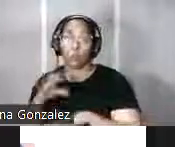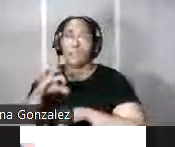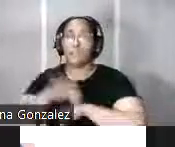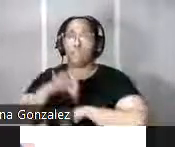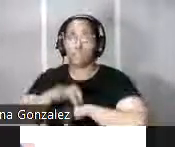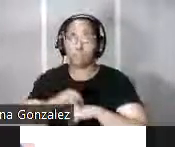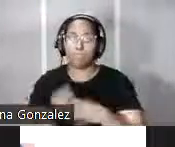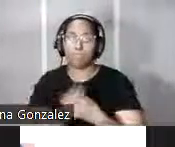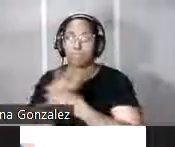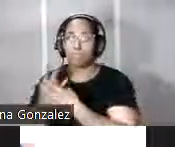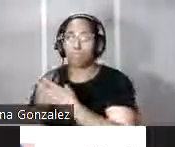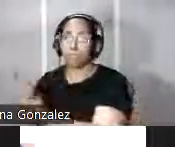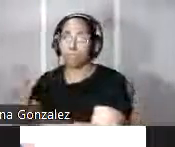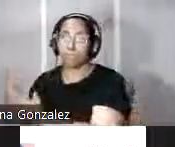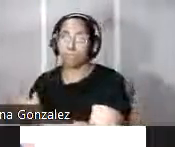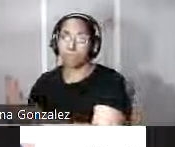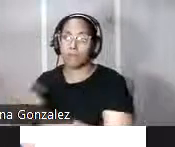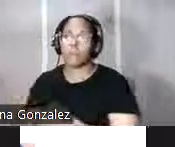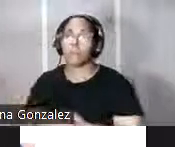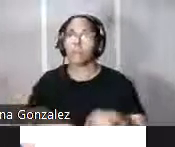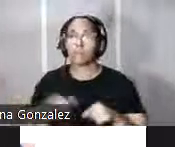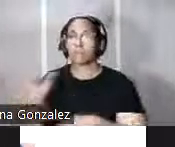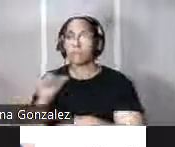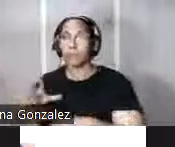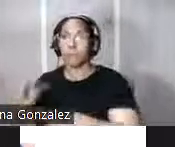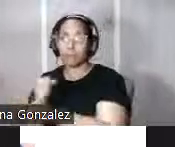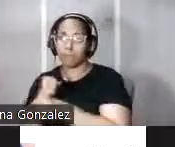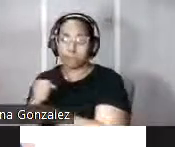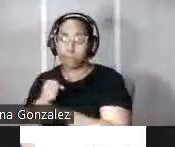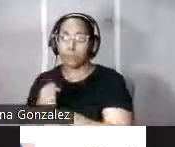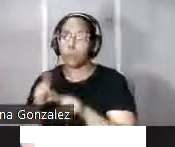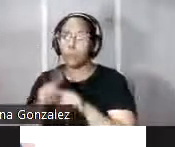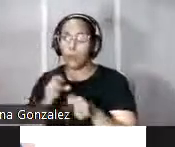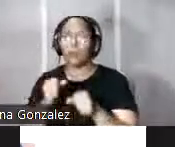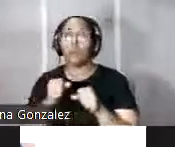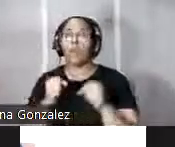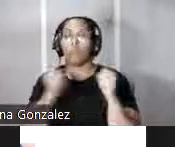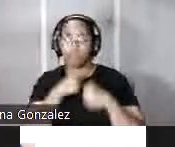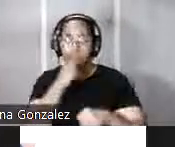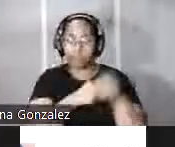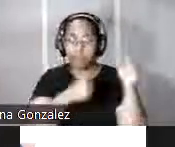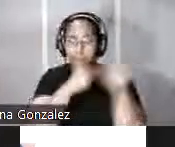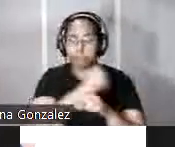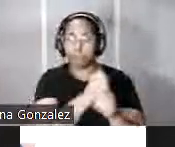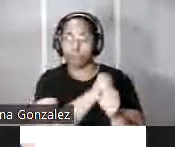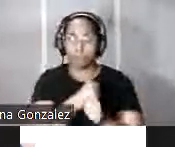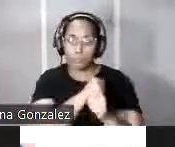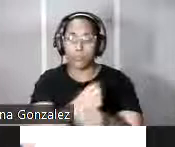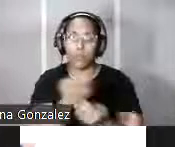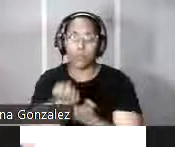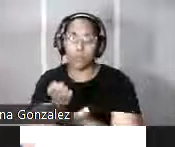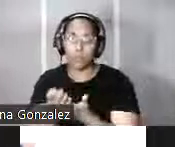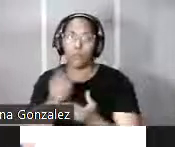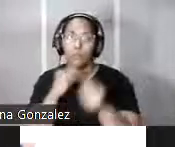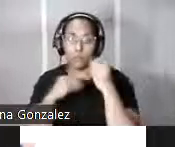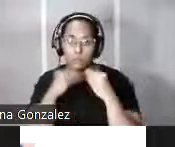por lo tanto estamos no solamente ante una obra defensiva sino también unas construcciones importantes para proteger la economía de